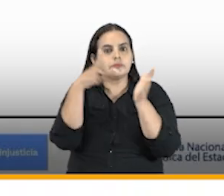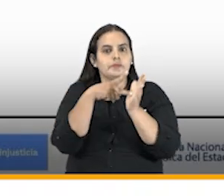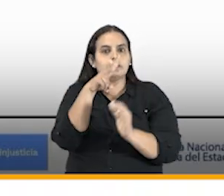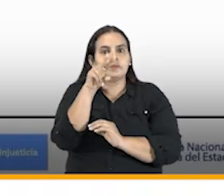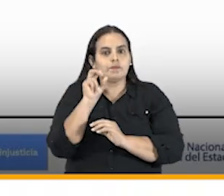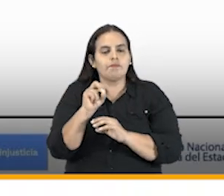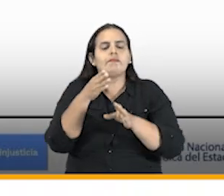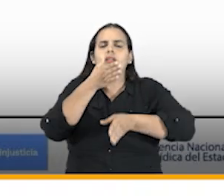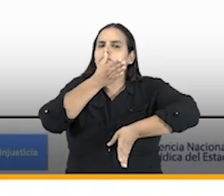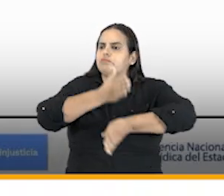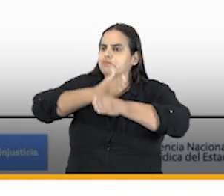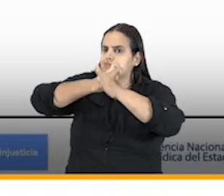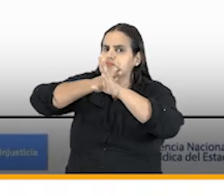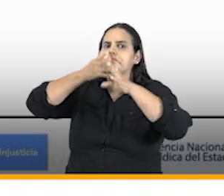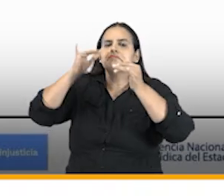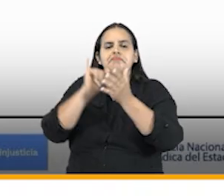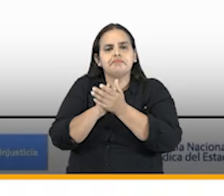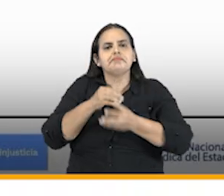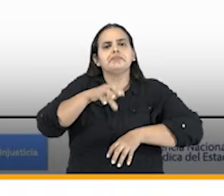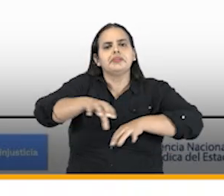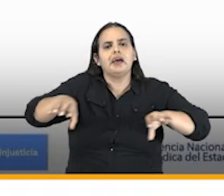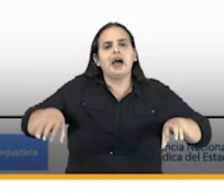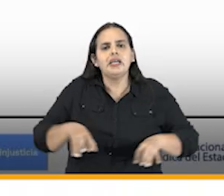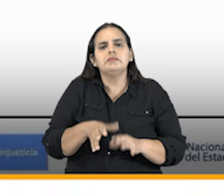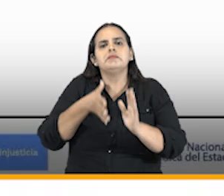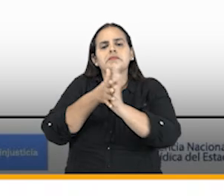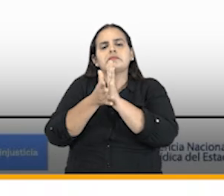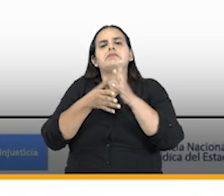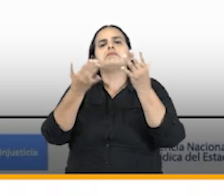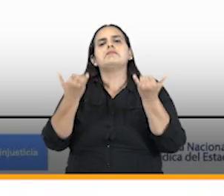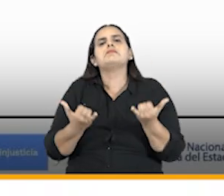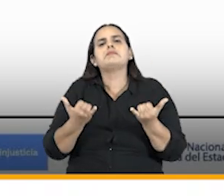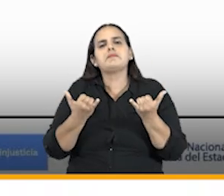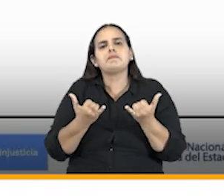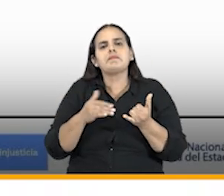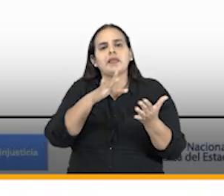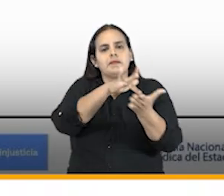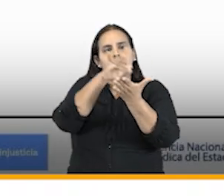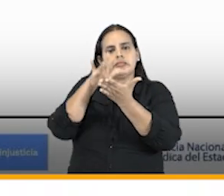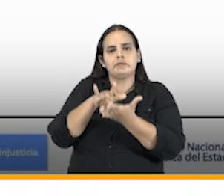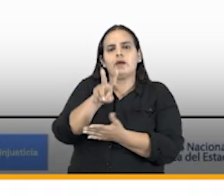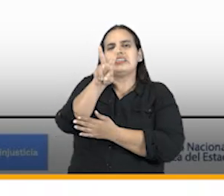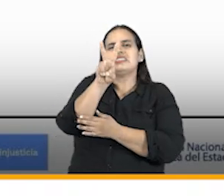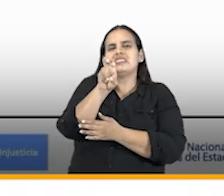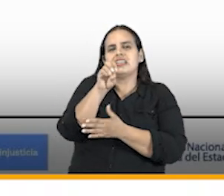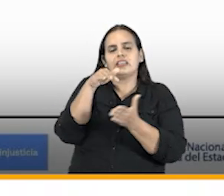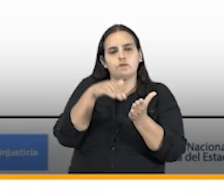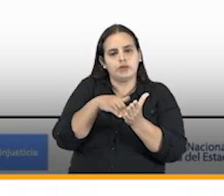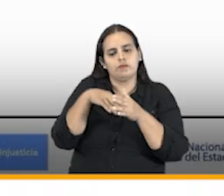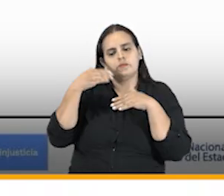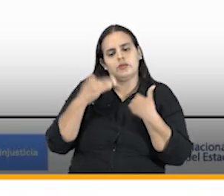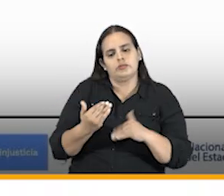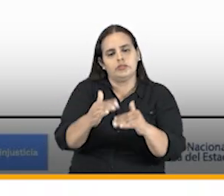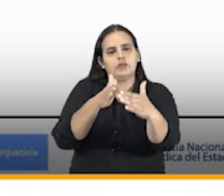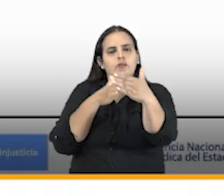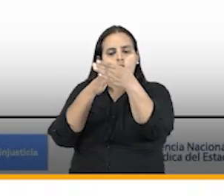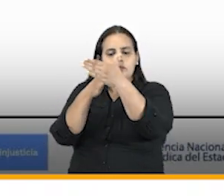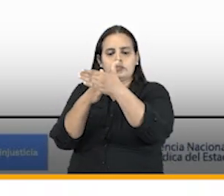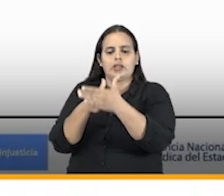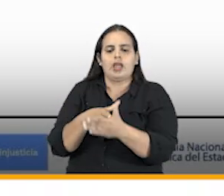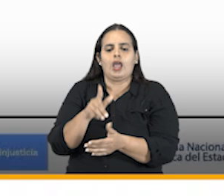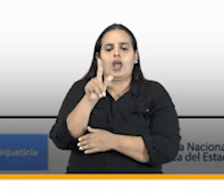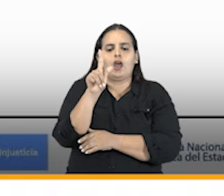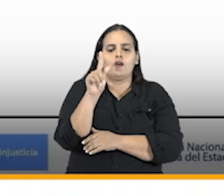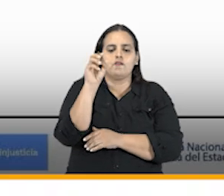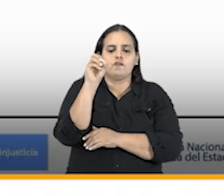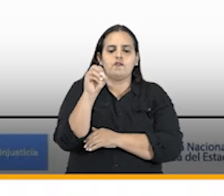2020 continuamos con esa intervención masiva en esta oportunidad participamos en 7.000 procesos contra el FOMAC el Fondo